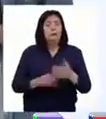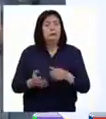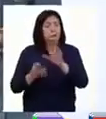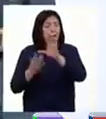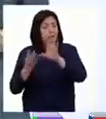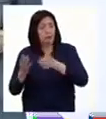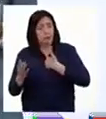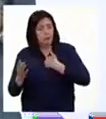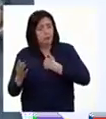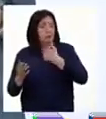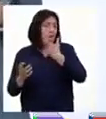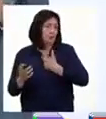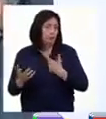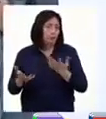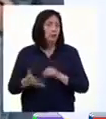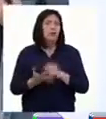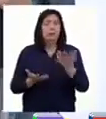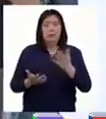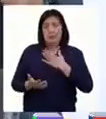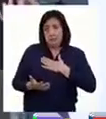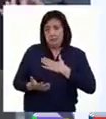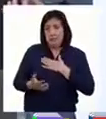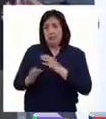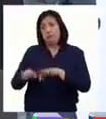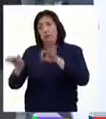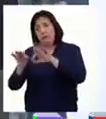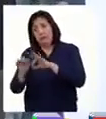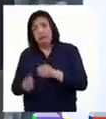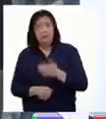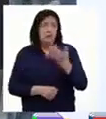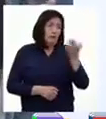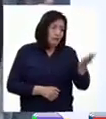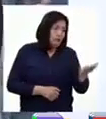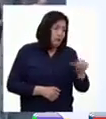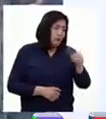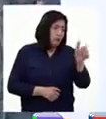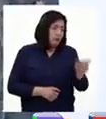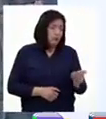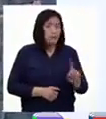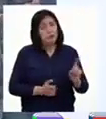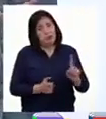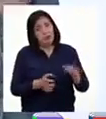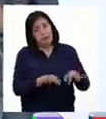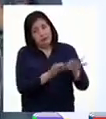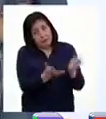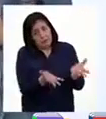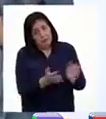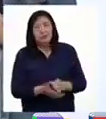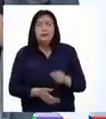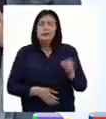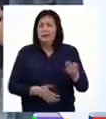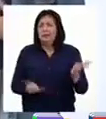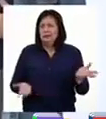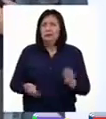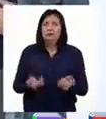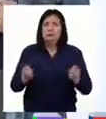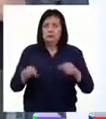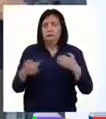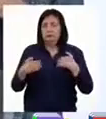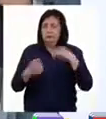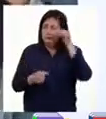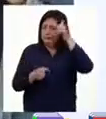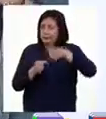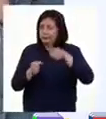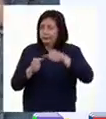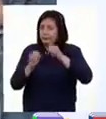características personales porque lo que para mí es importante no necesariamente lo es para los demás. Eso nos pasa cuando tenemos que